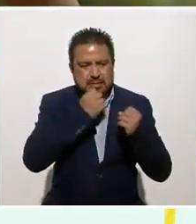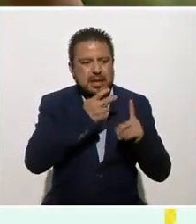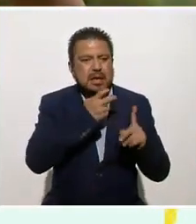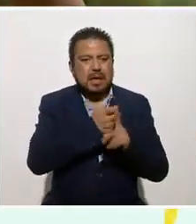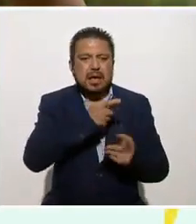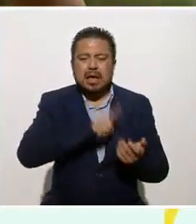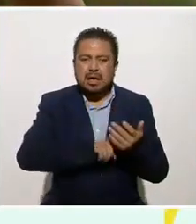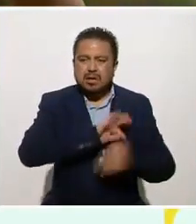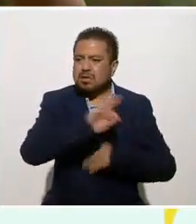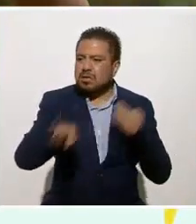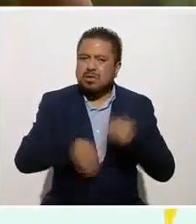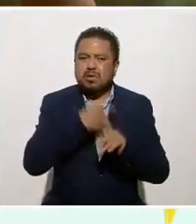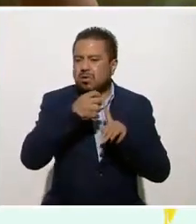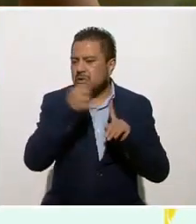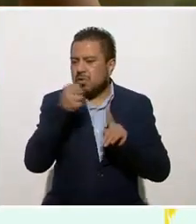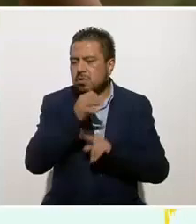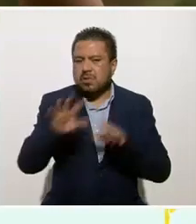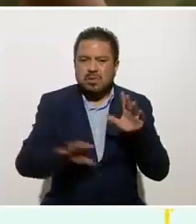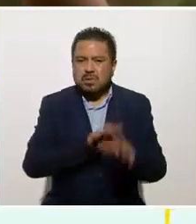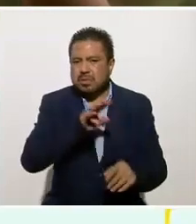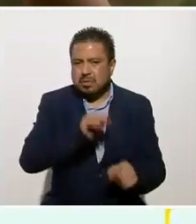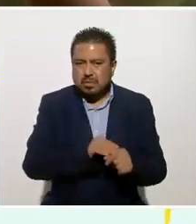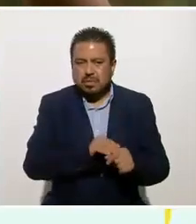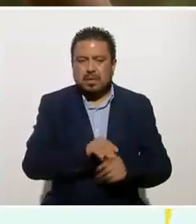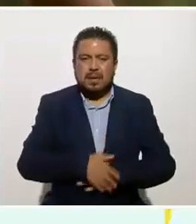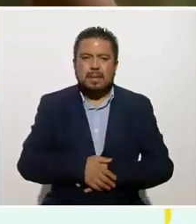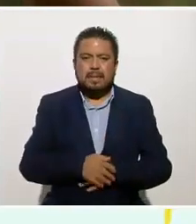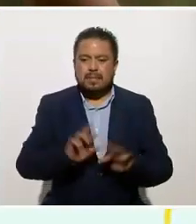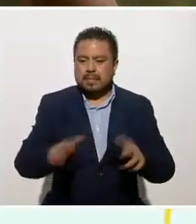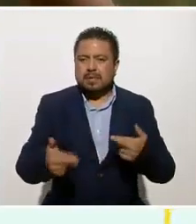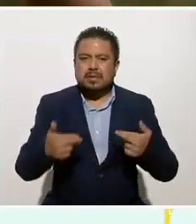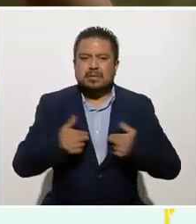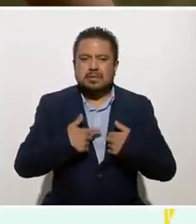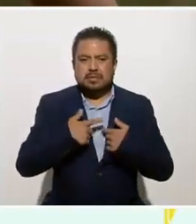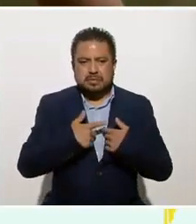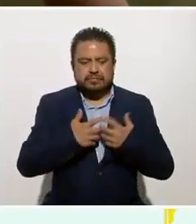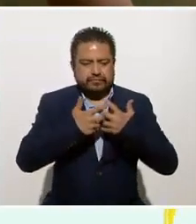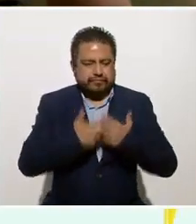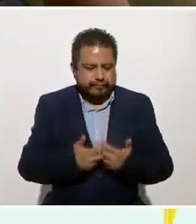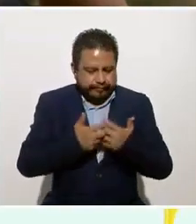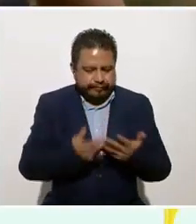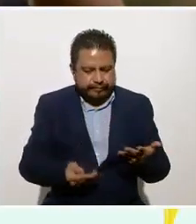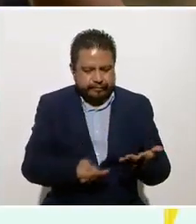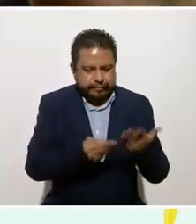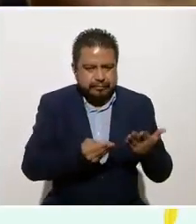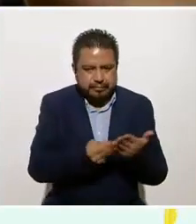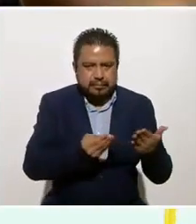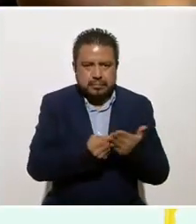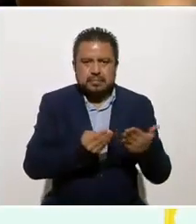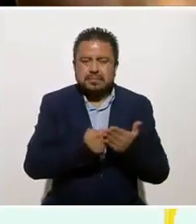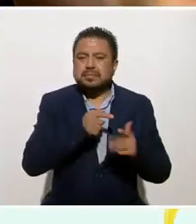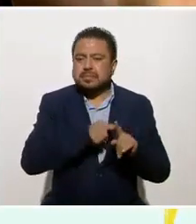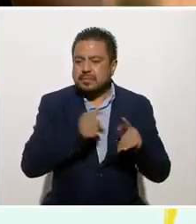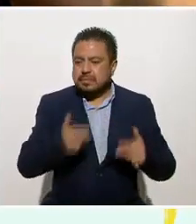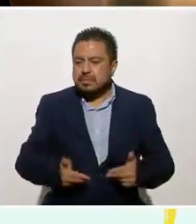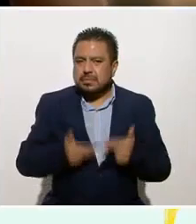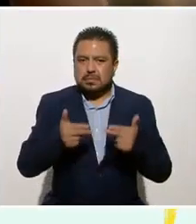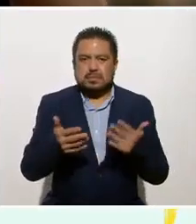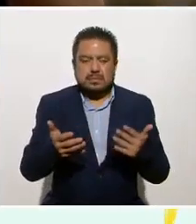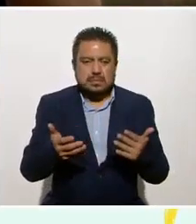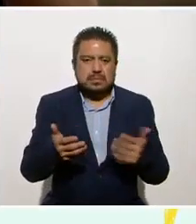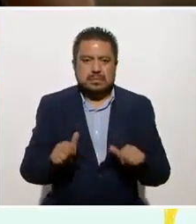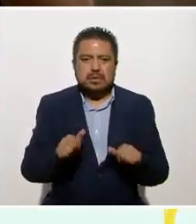que tenemos todos, que es el que organiza todo. Recibe los estímulos. Entonces recibe los estímulos y genera ya